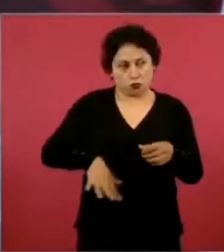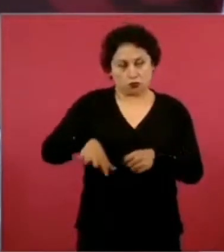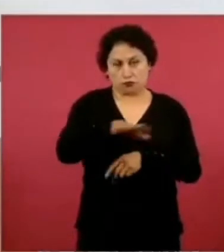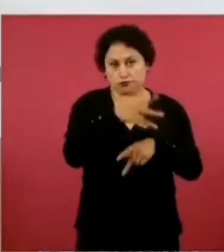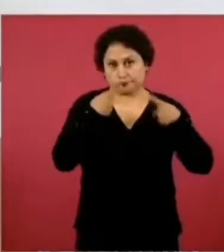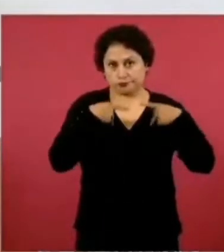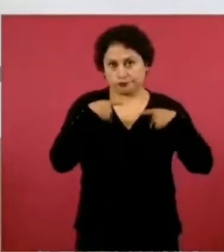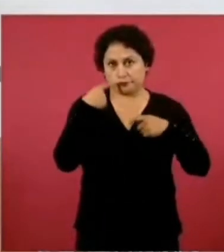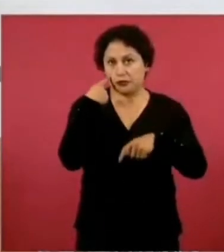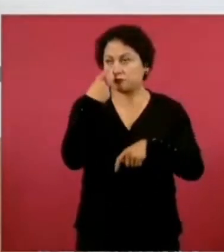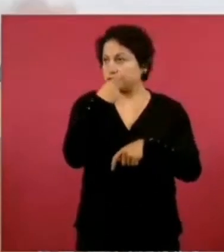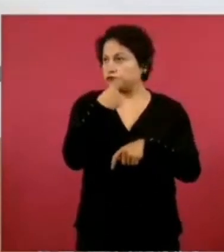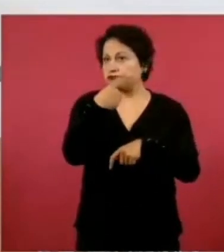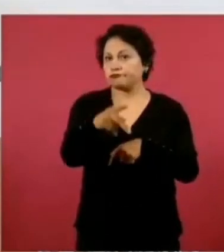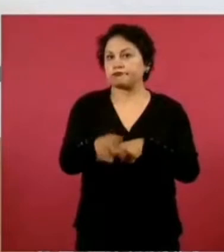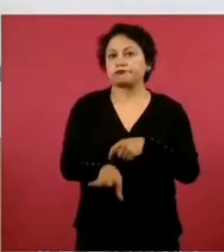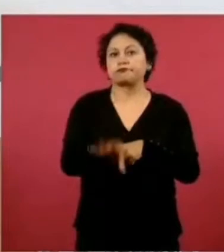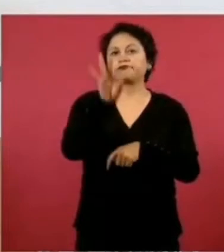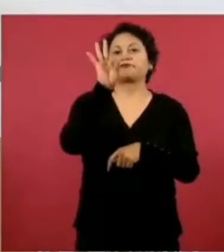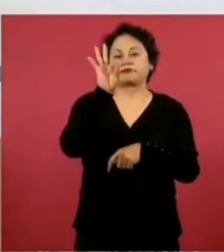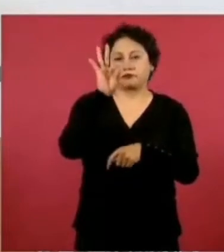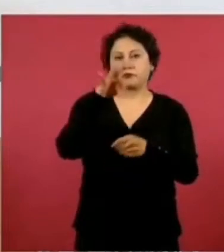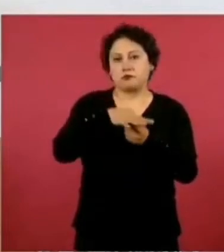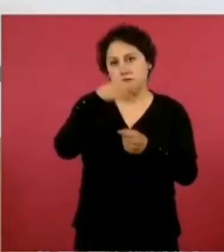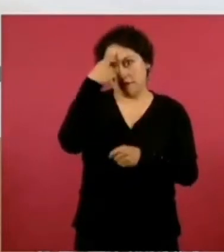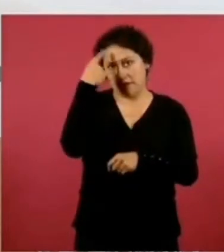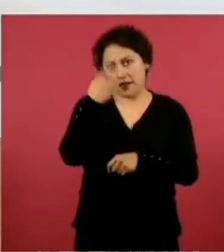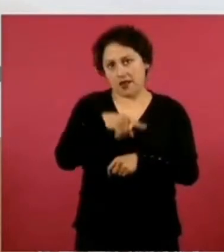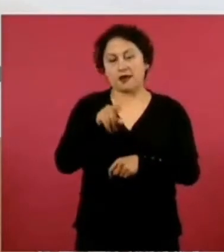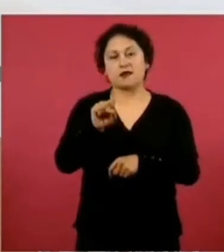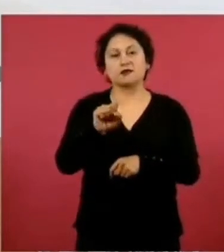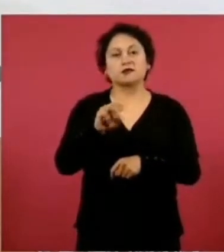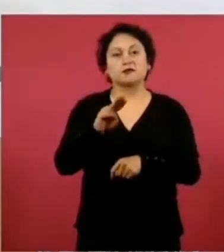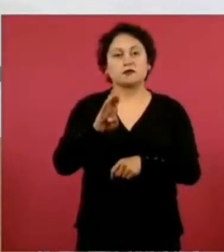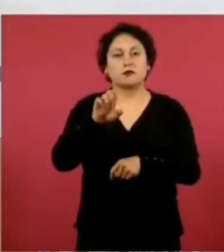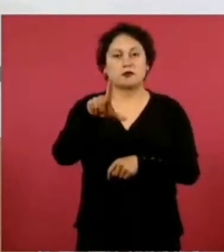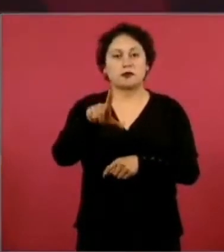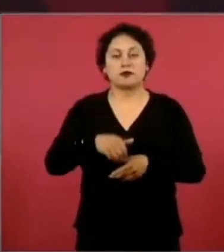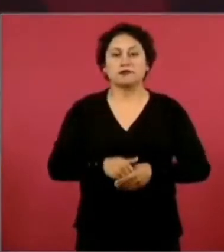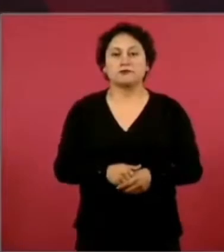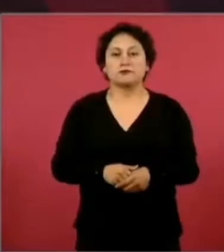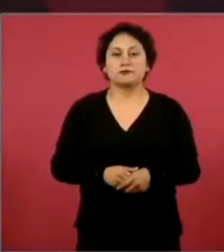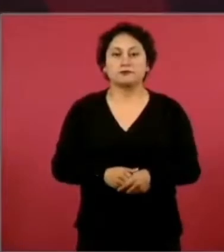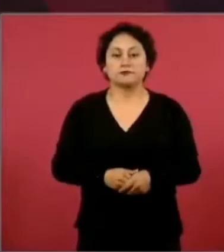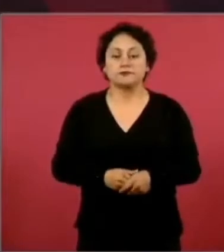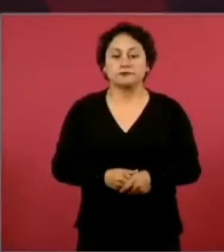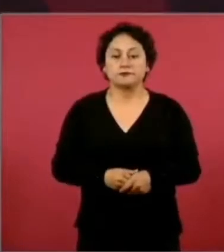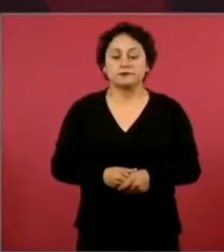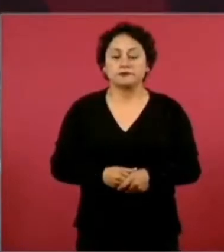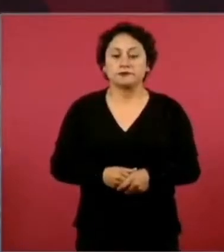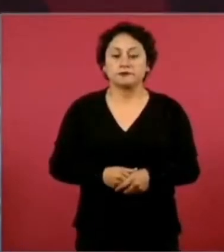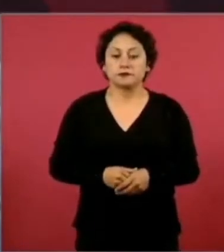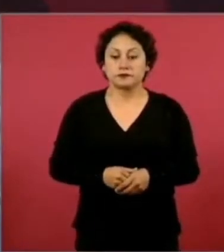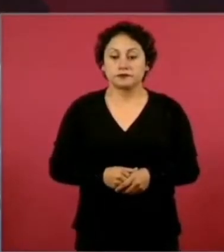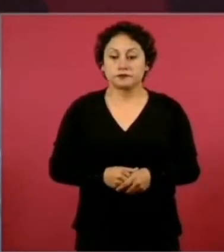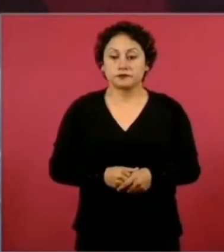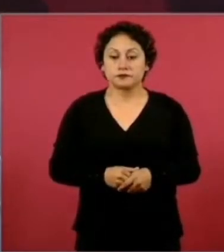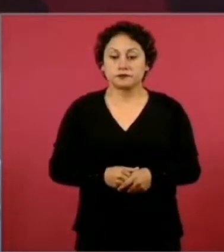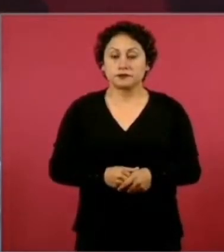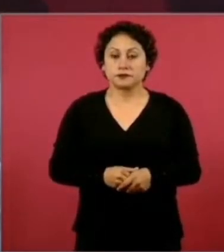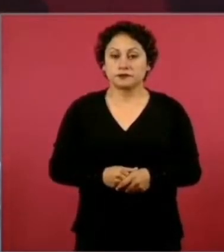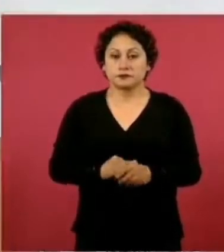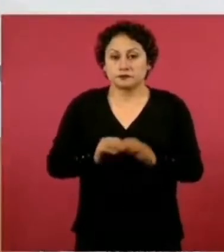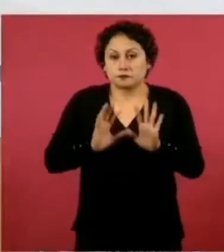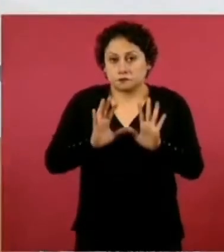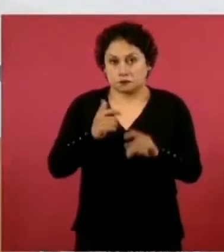y la información que yo tengo